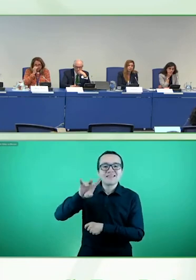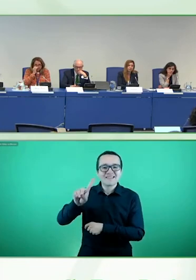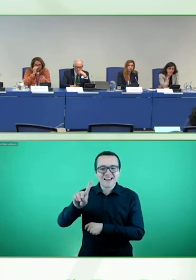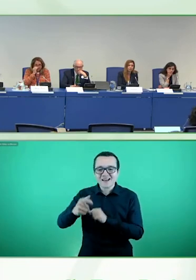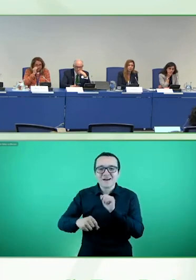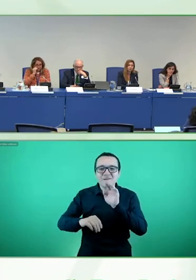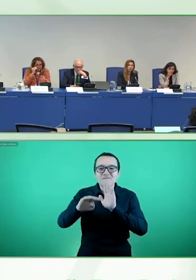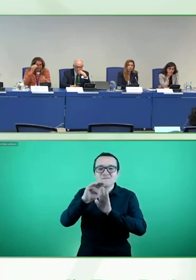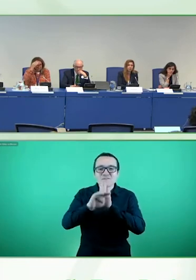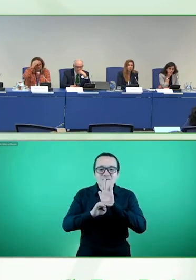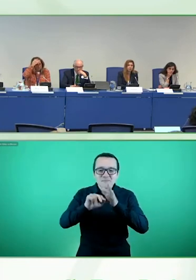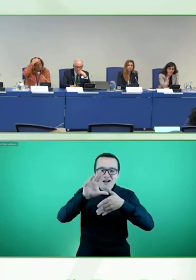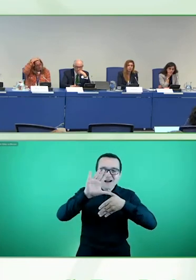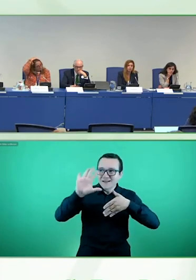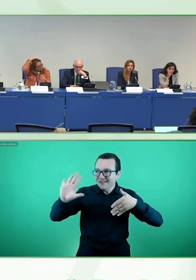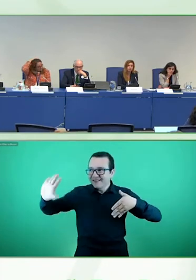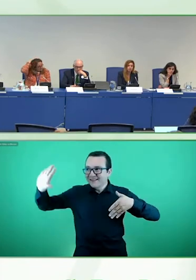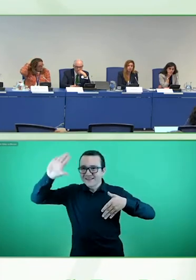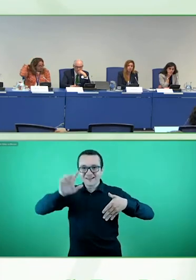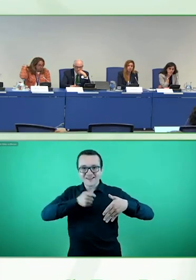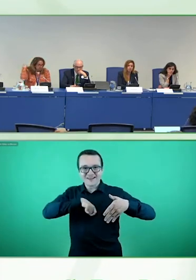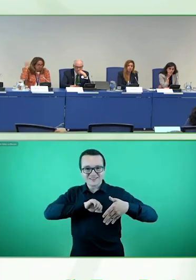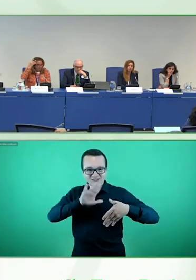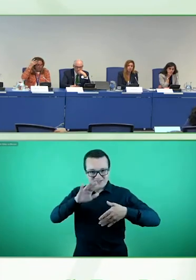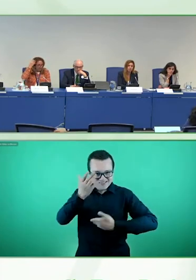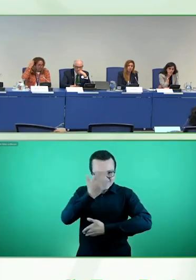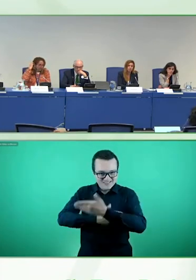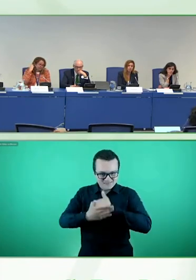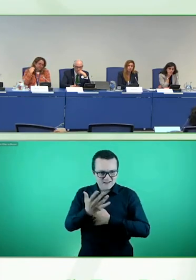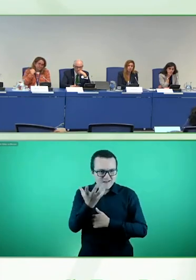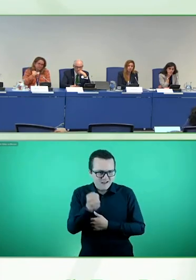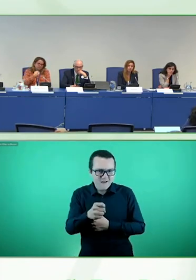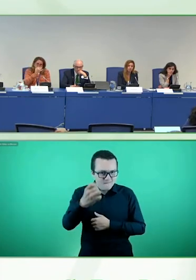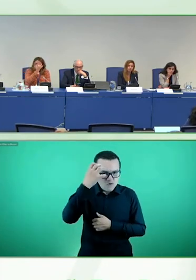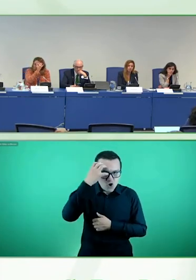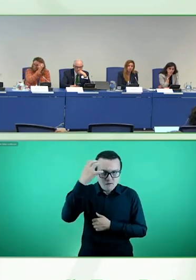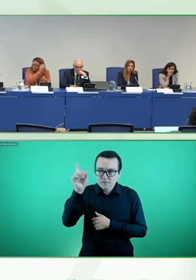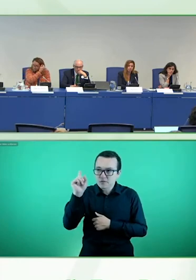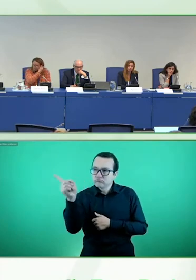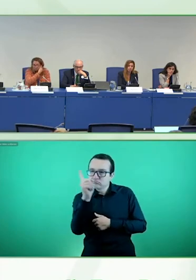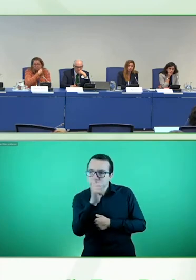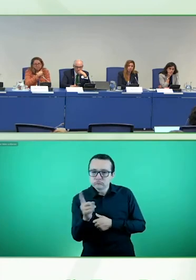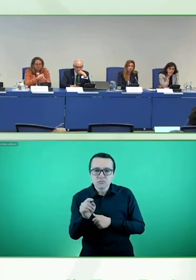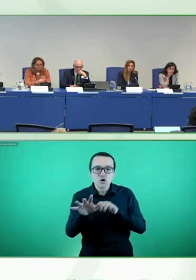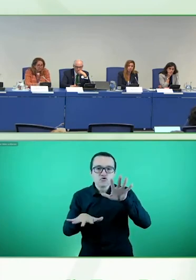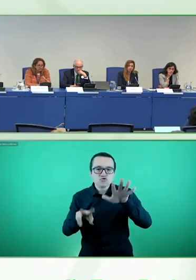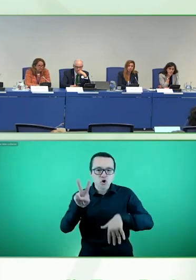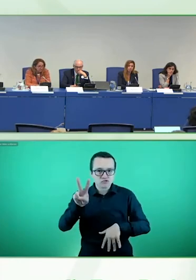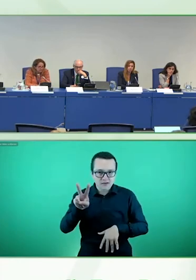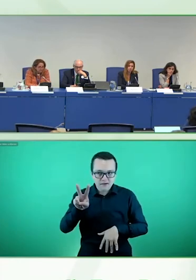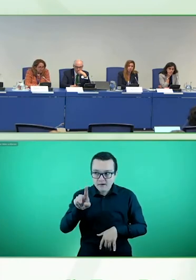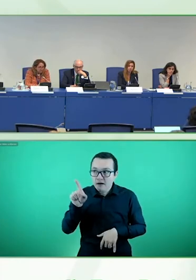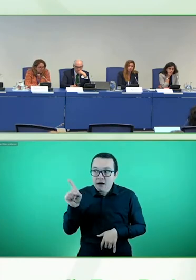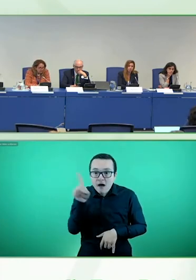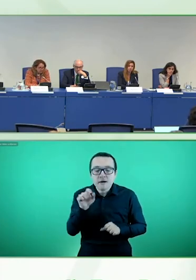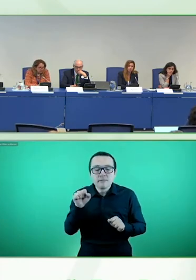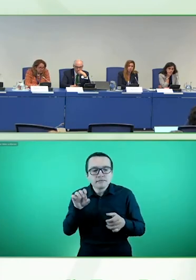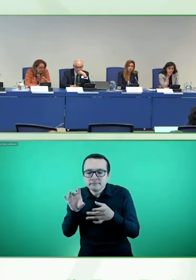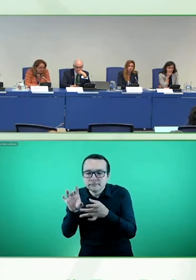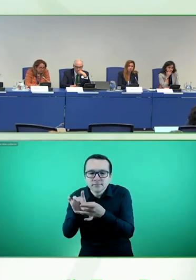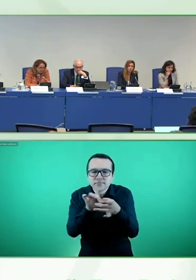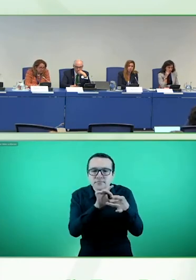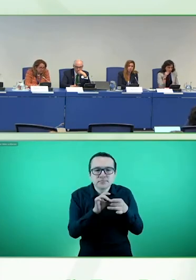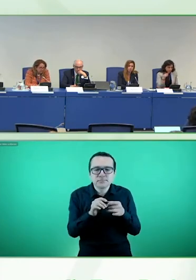con 12 gobiernos de la región para mejorar la calidad normativa de las políticas públicas y de las diferentes